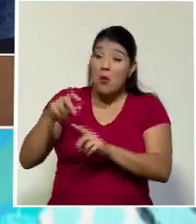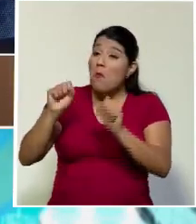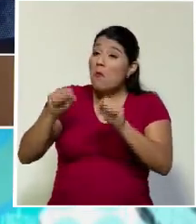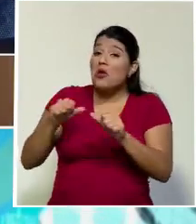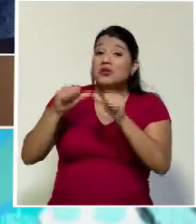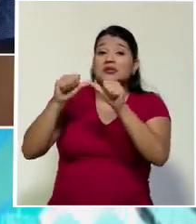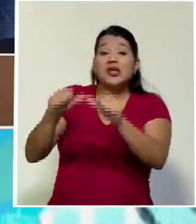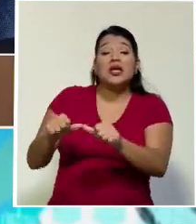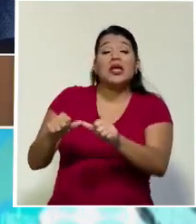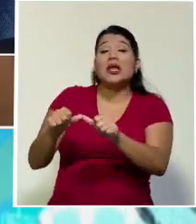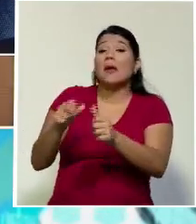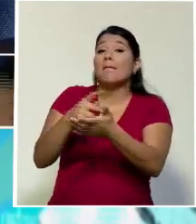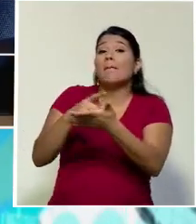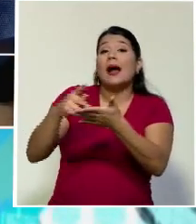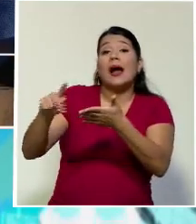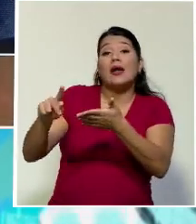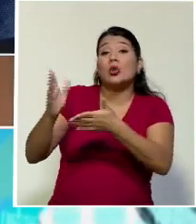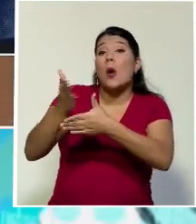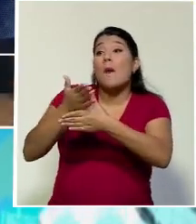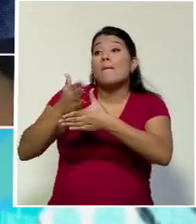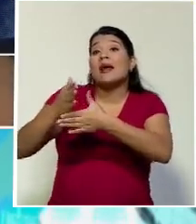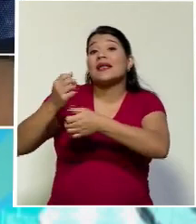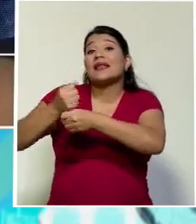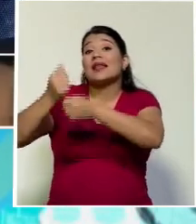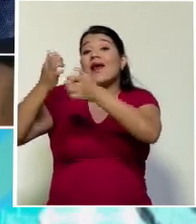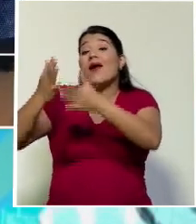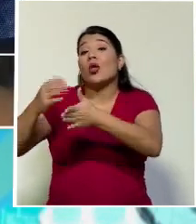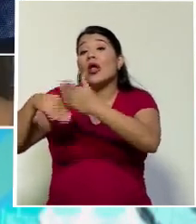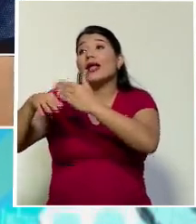pagando parte de su planilla en el exterior.